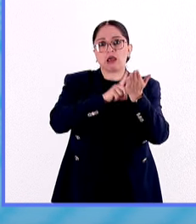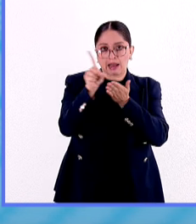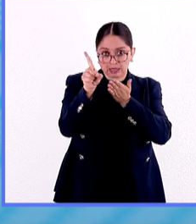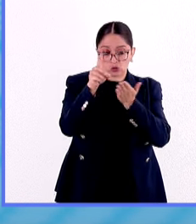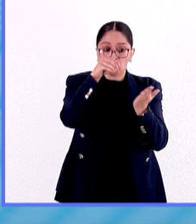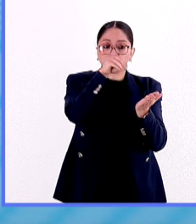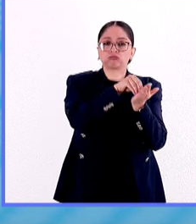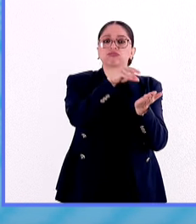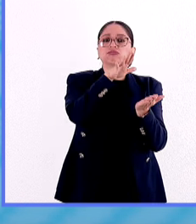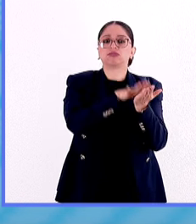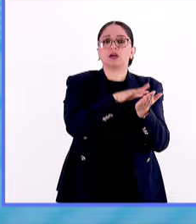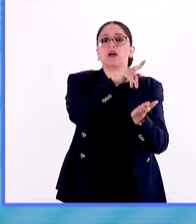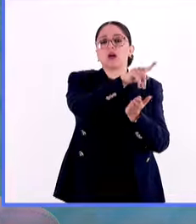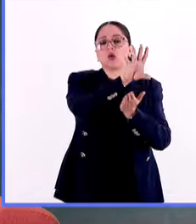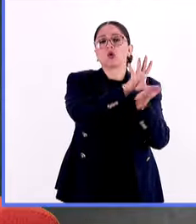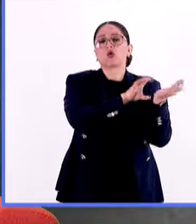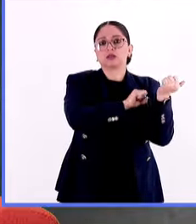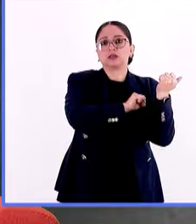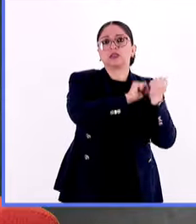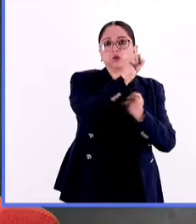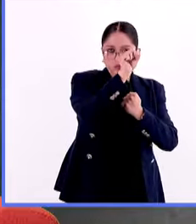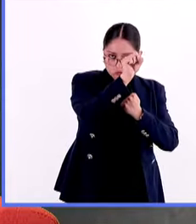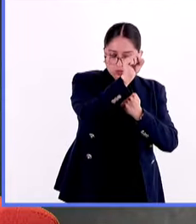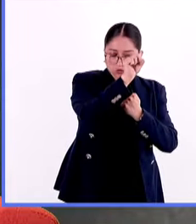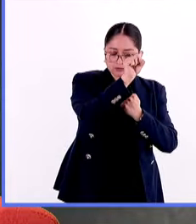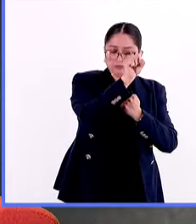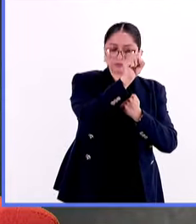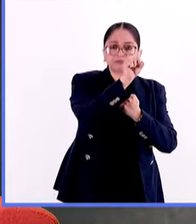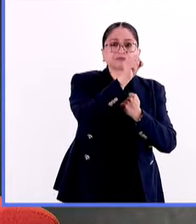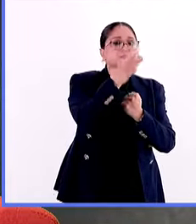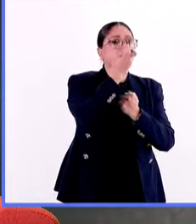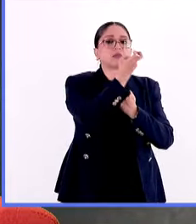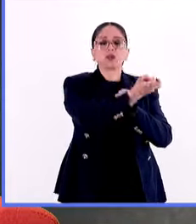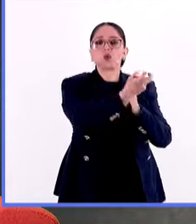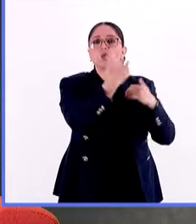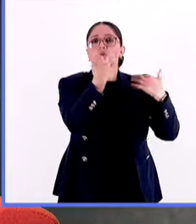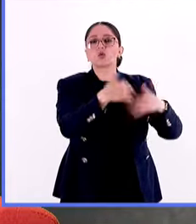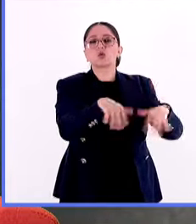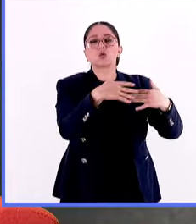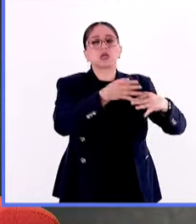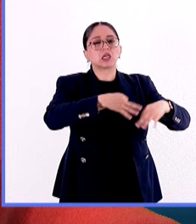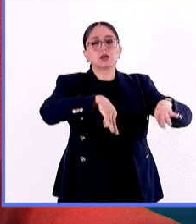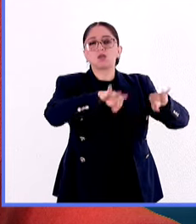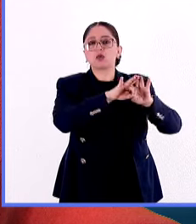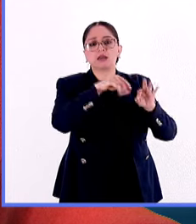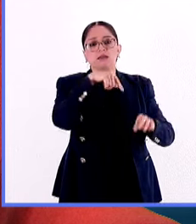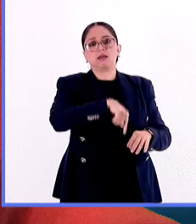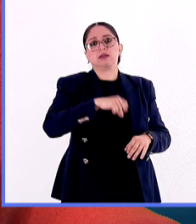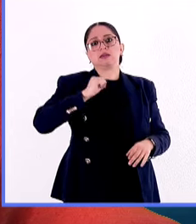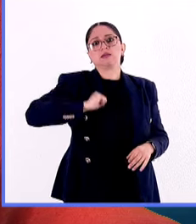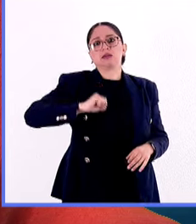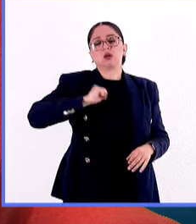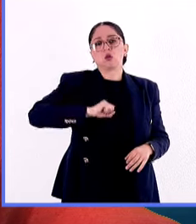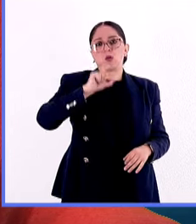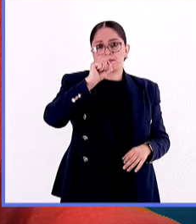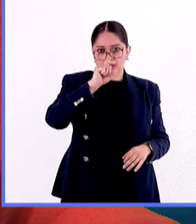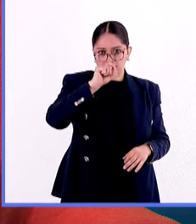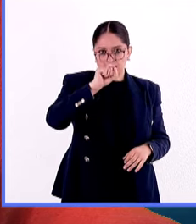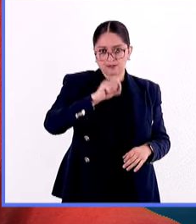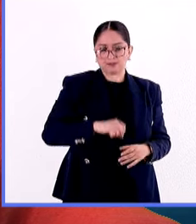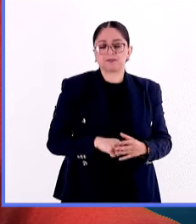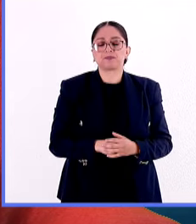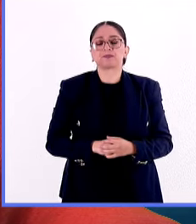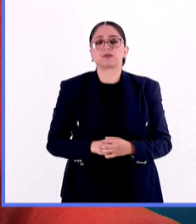nuestra constitución y por los que destacó esta como vanguardia en el siglo XX. ¿Ha ido modificándose su